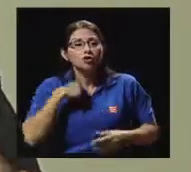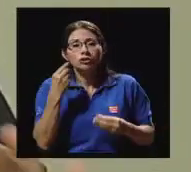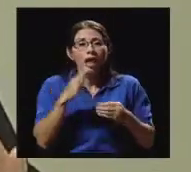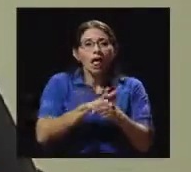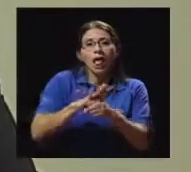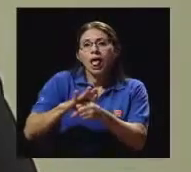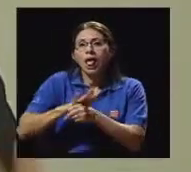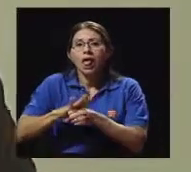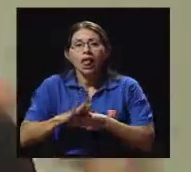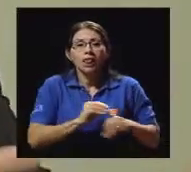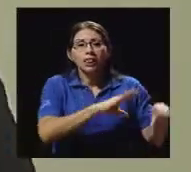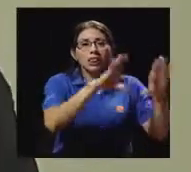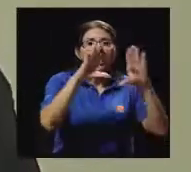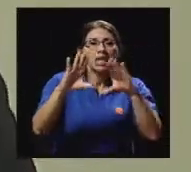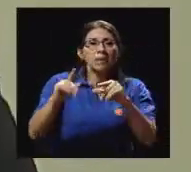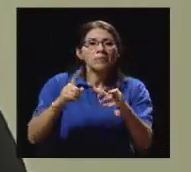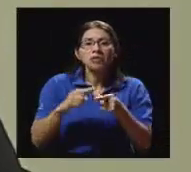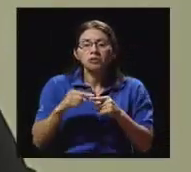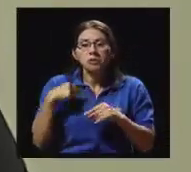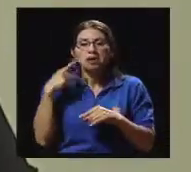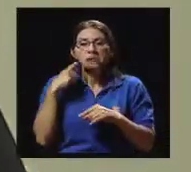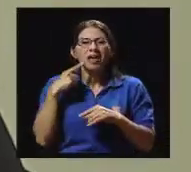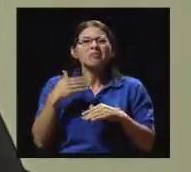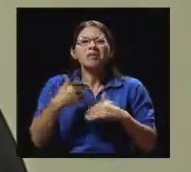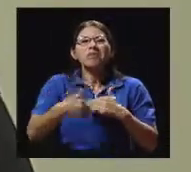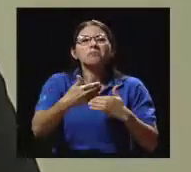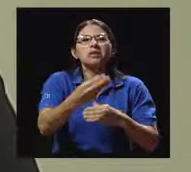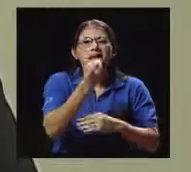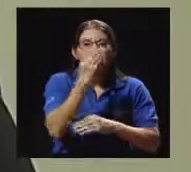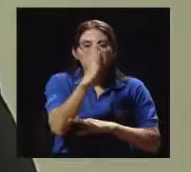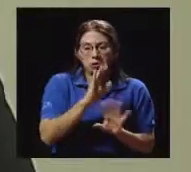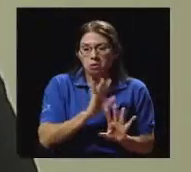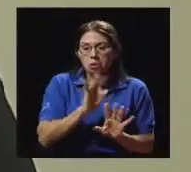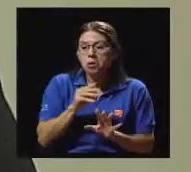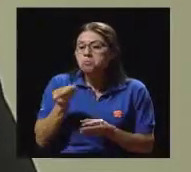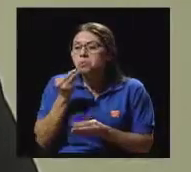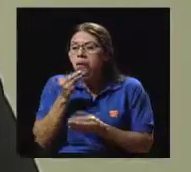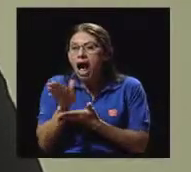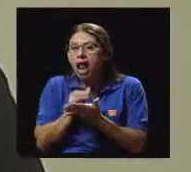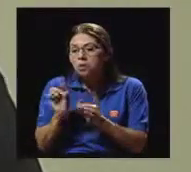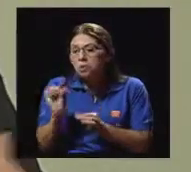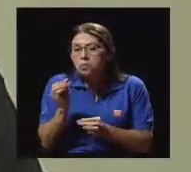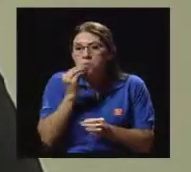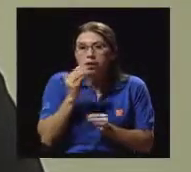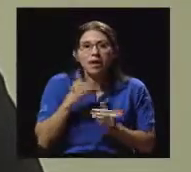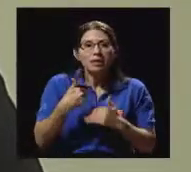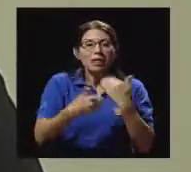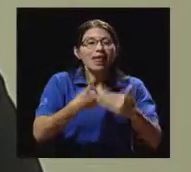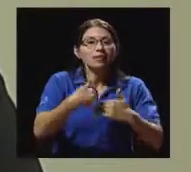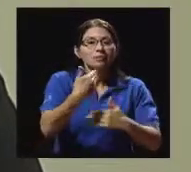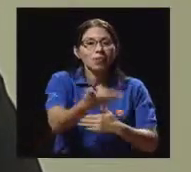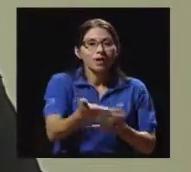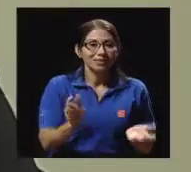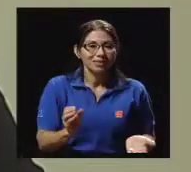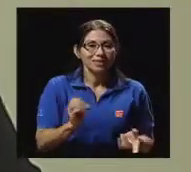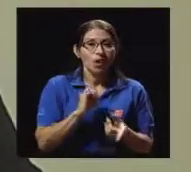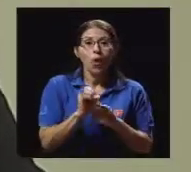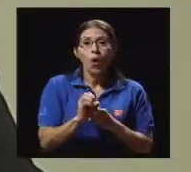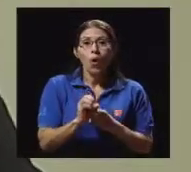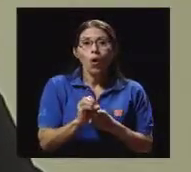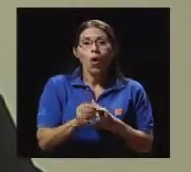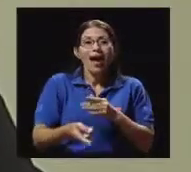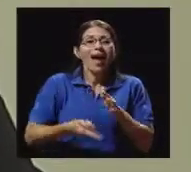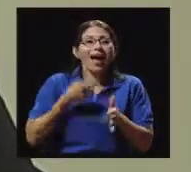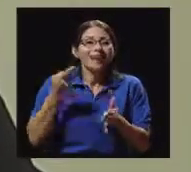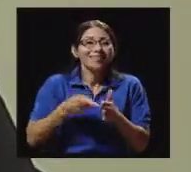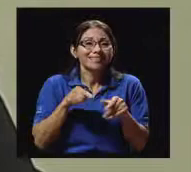día me comí algo. No, ahora llego y me almuerzo o no almorcé o mejor dejo para después. O erróneamente, el bombardeo